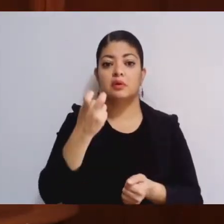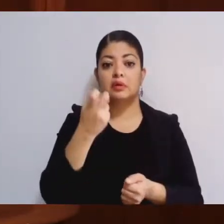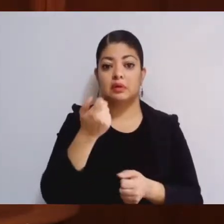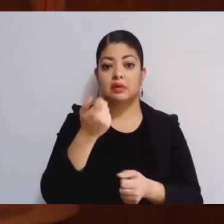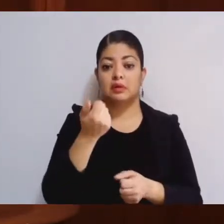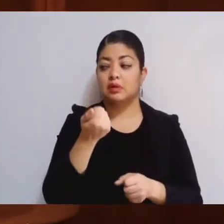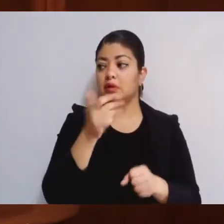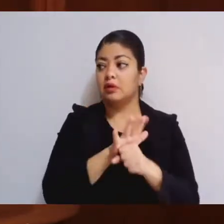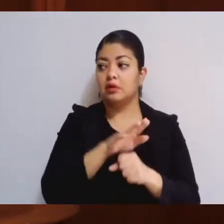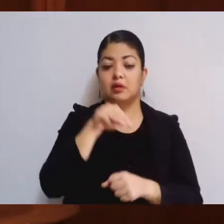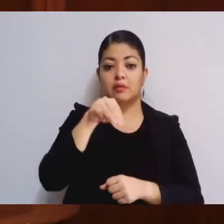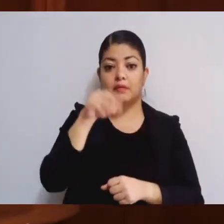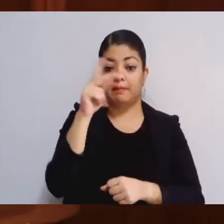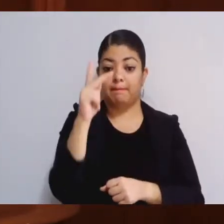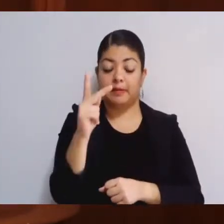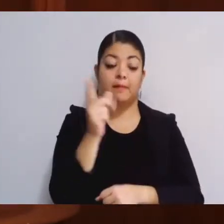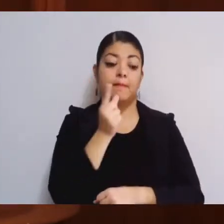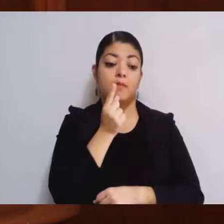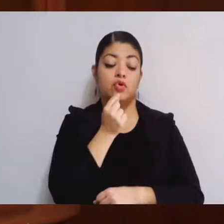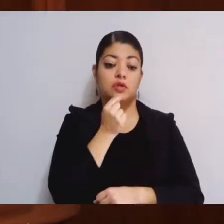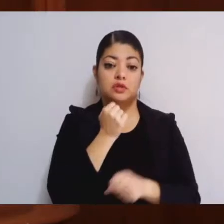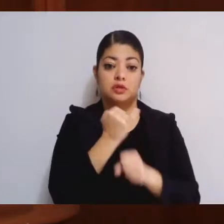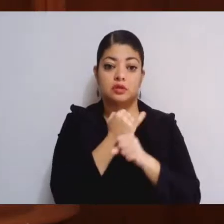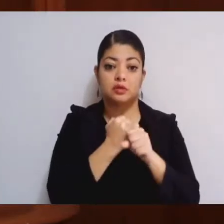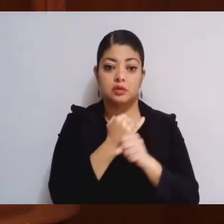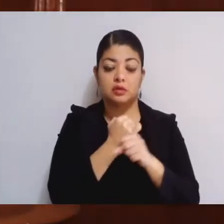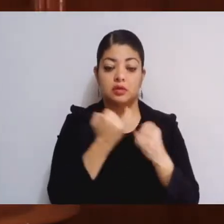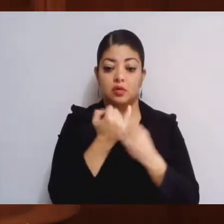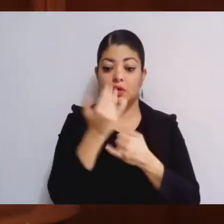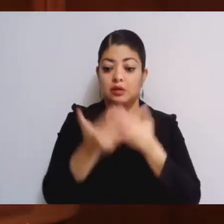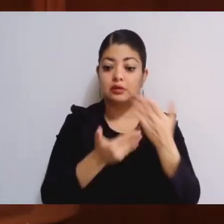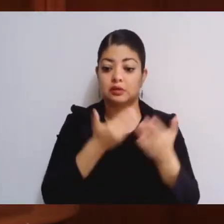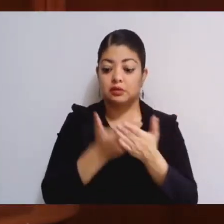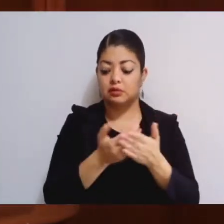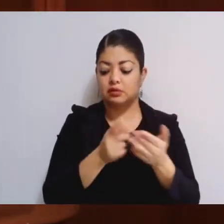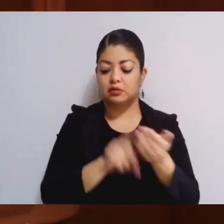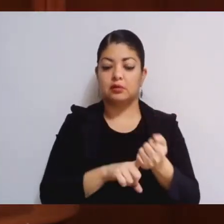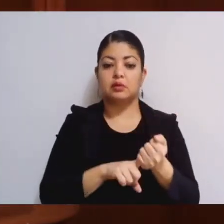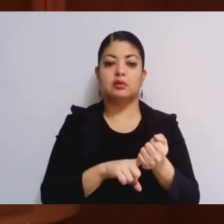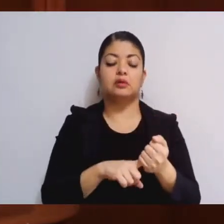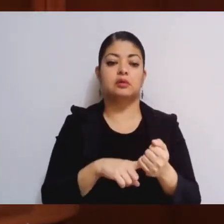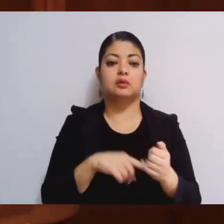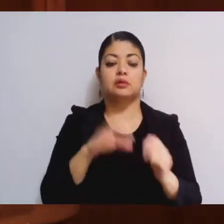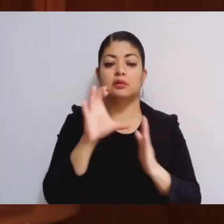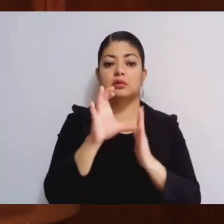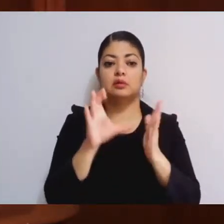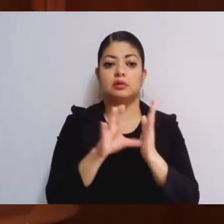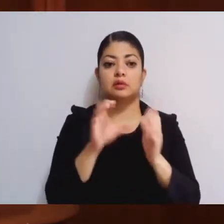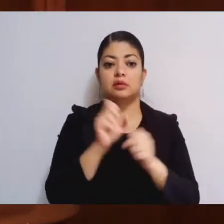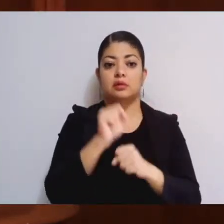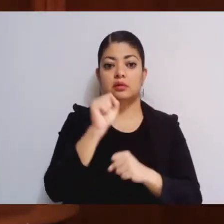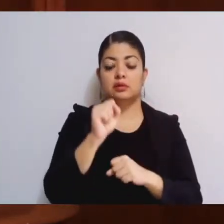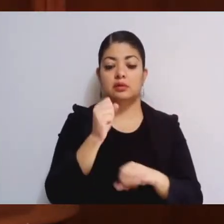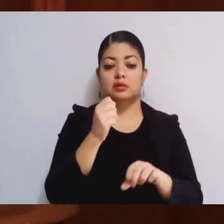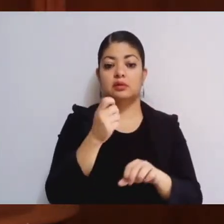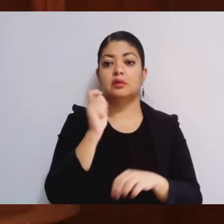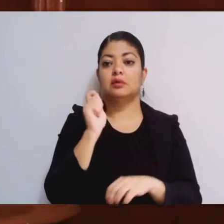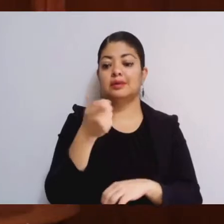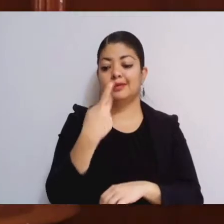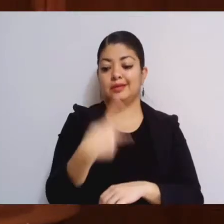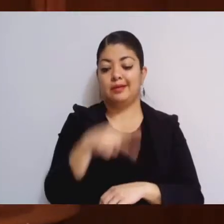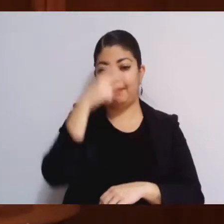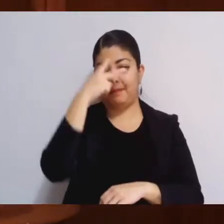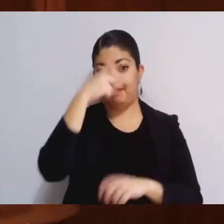Público, la Policía de Investigación y a los servicios periciales le confieren la Constitución Política de los Estados Unidos Mexicanos.